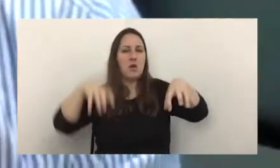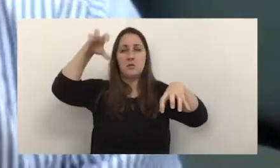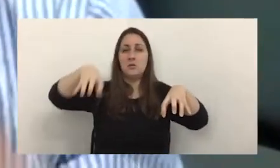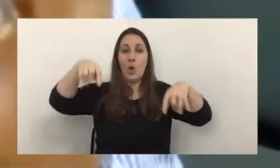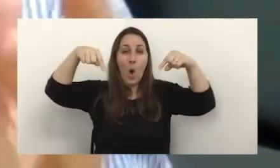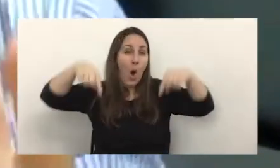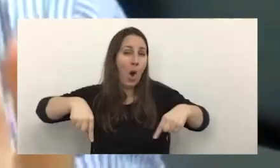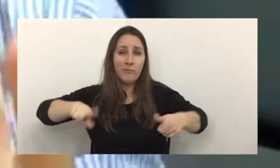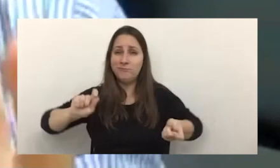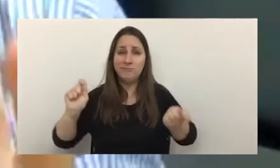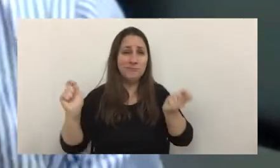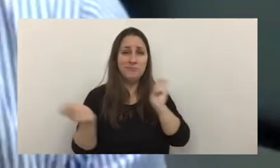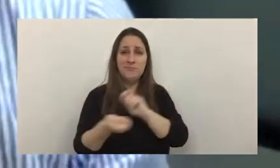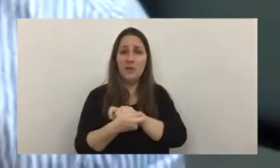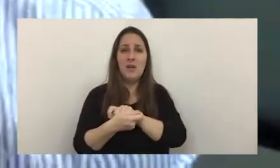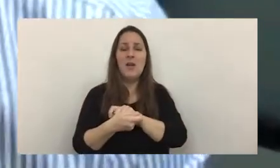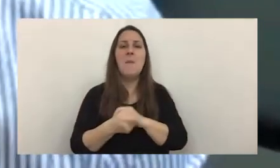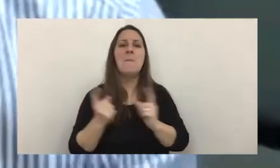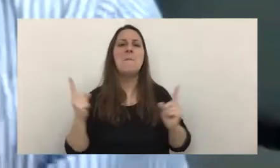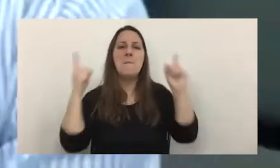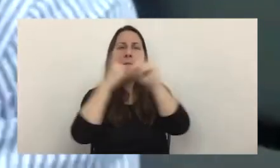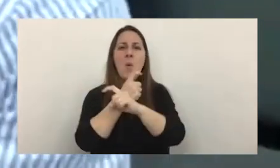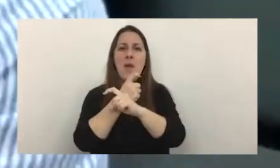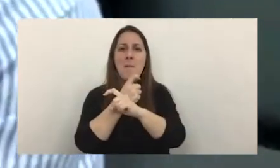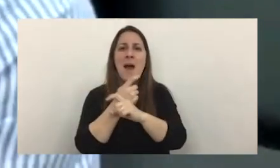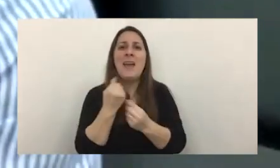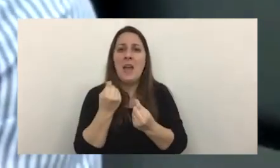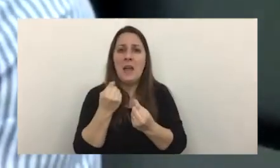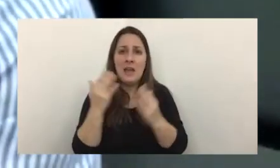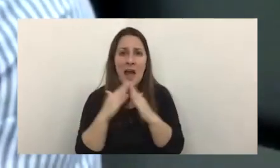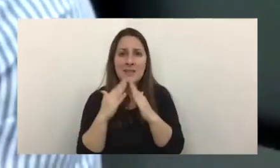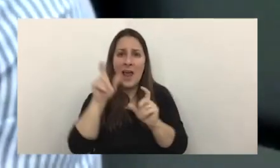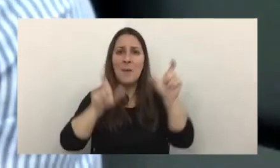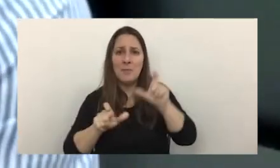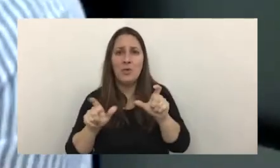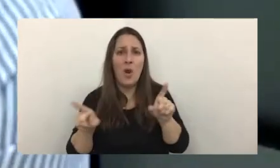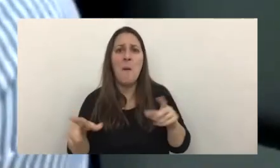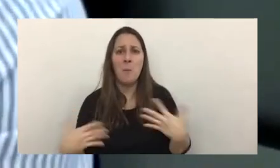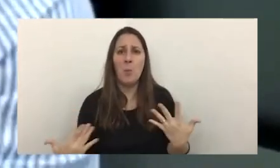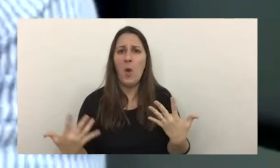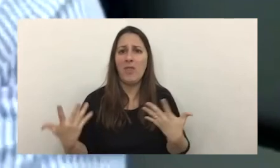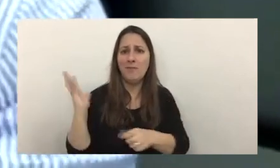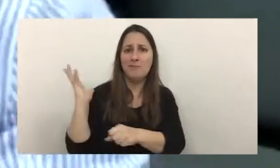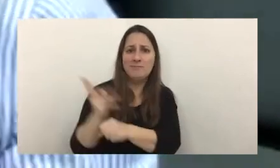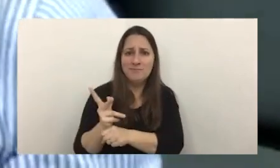el gran problema es que esto nos pasa en casa es decir